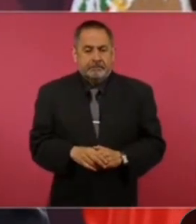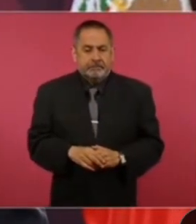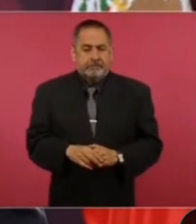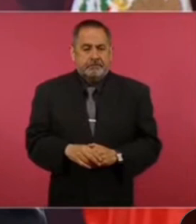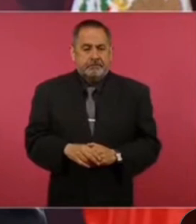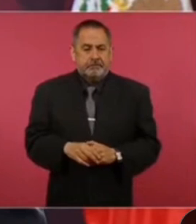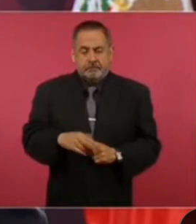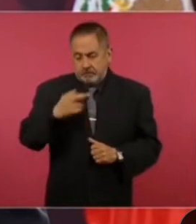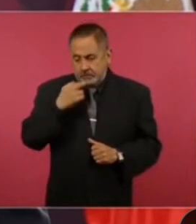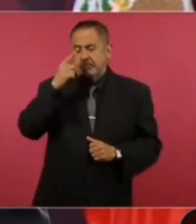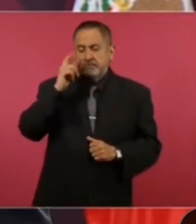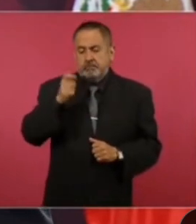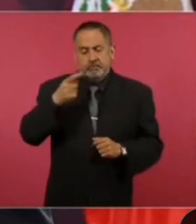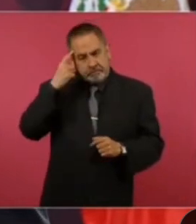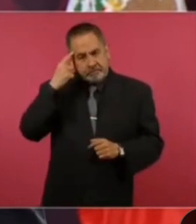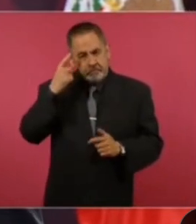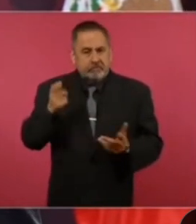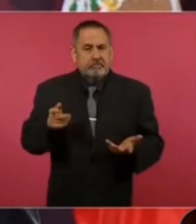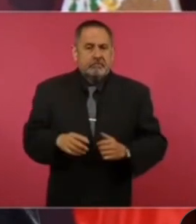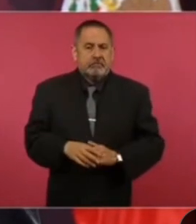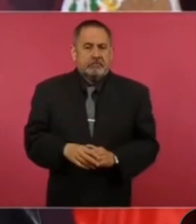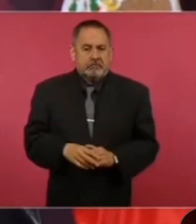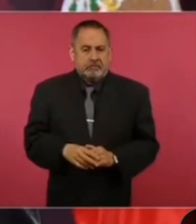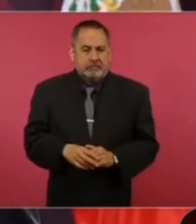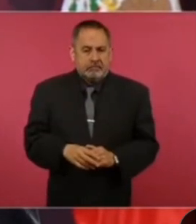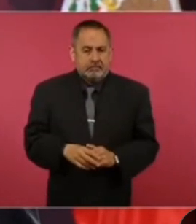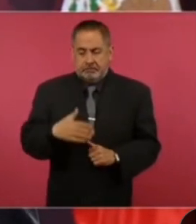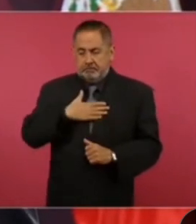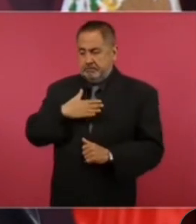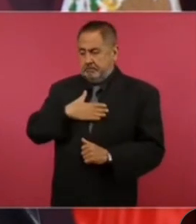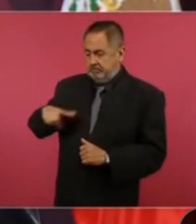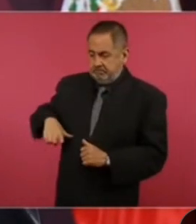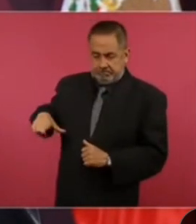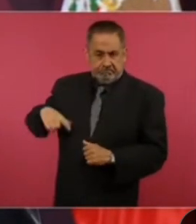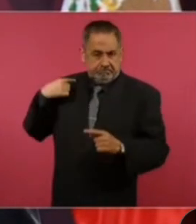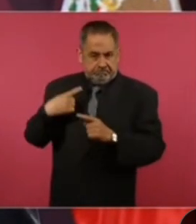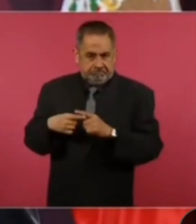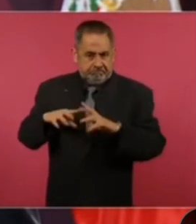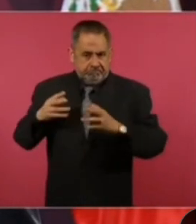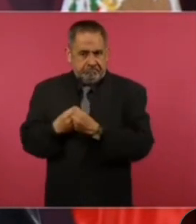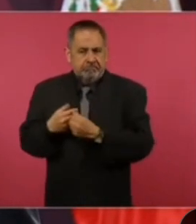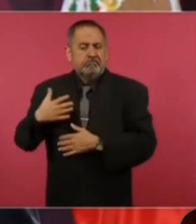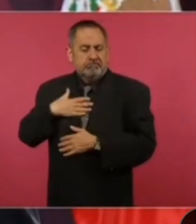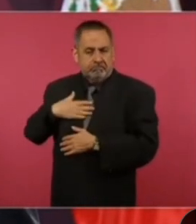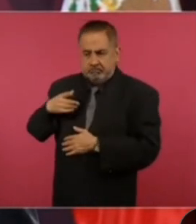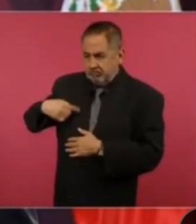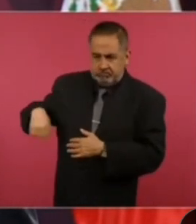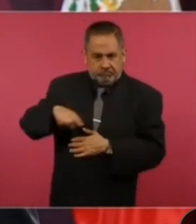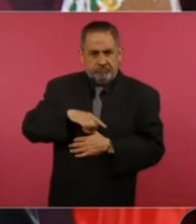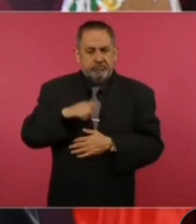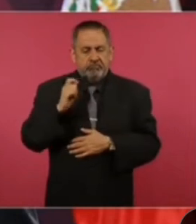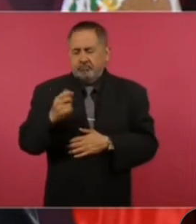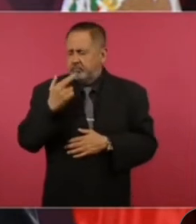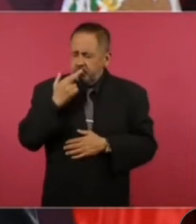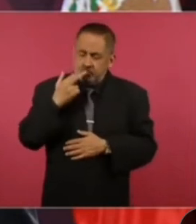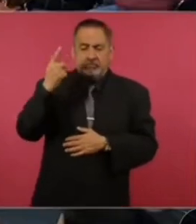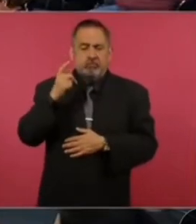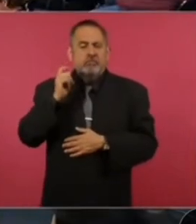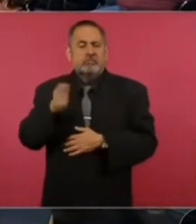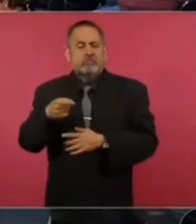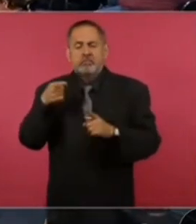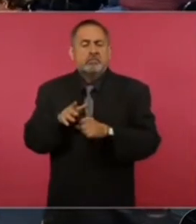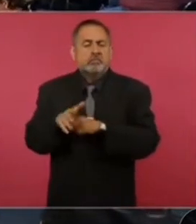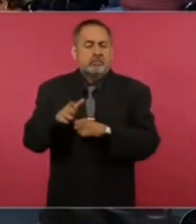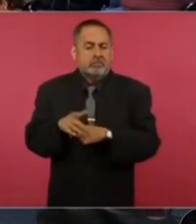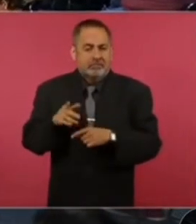Lo mejor que se ha hecho en mi gobierno, en el gobierno que represento, lo mejor que hemos